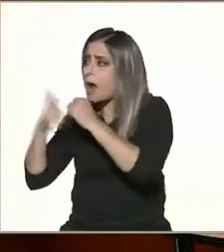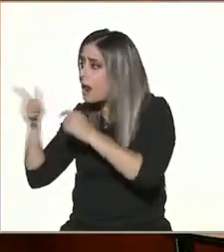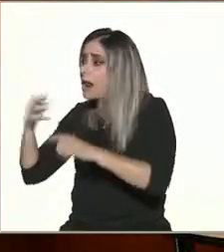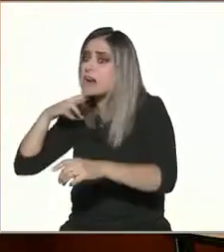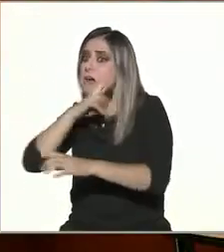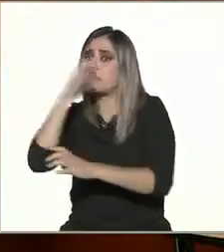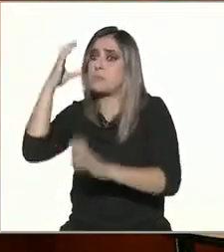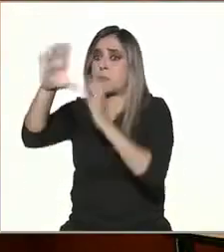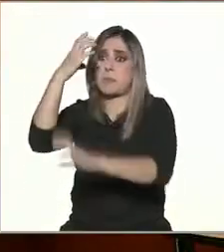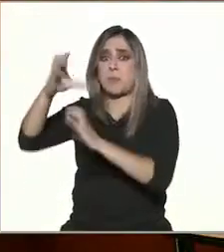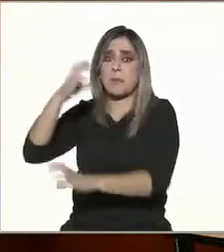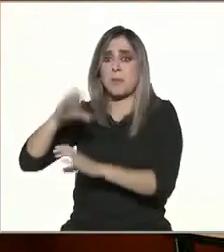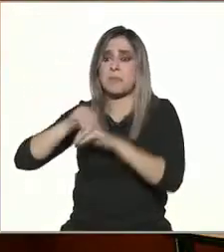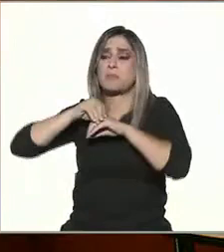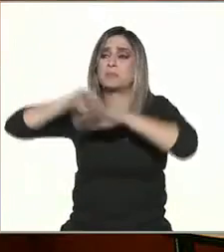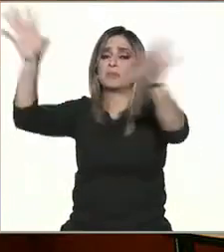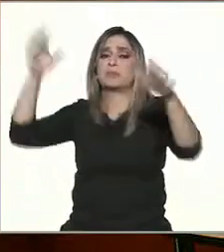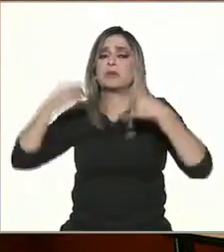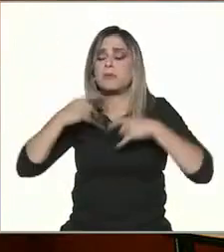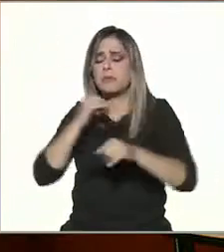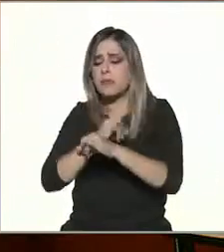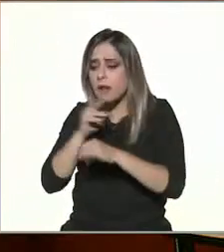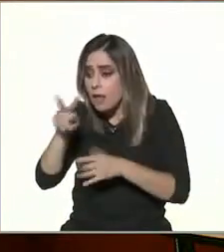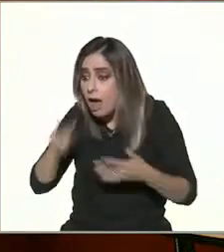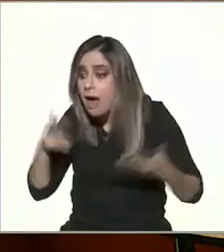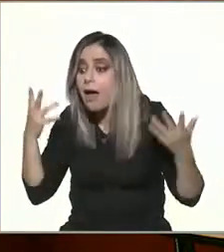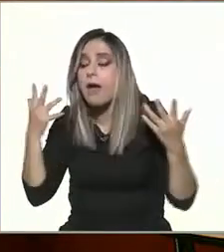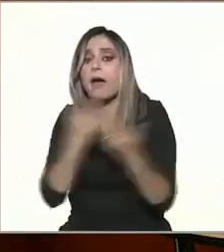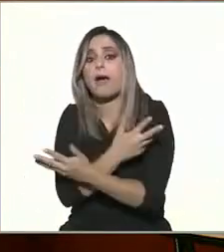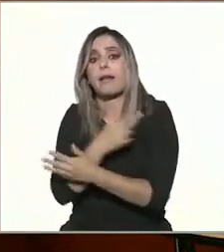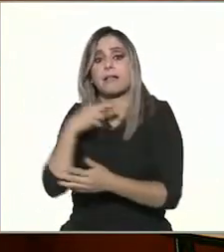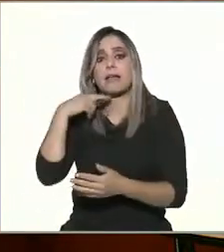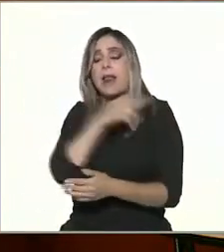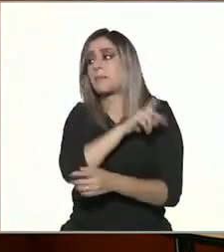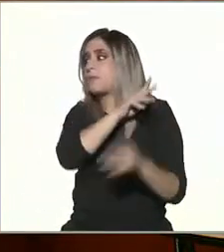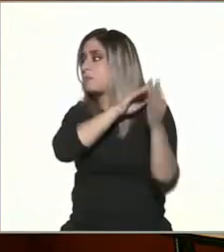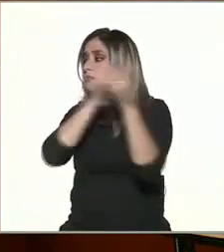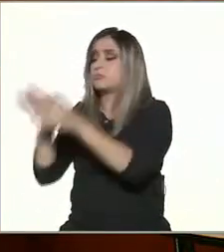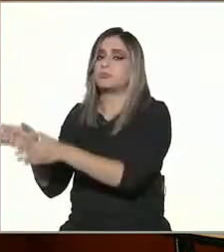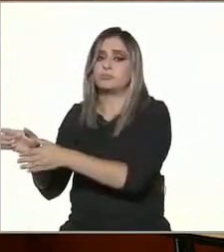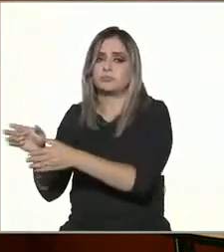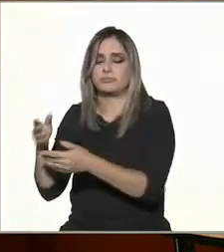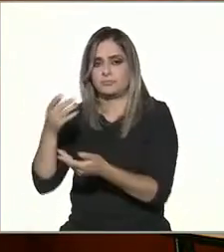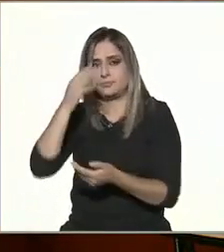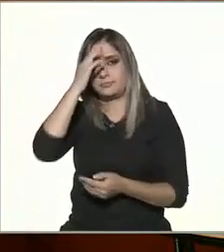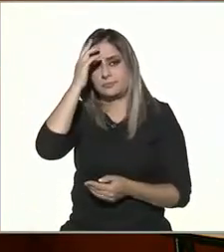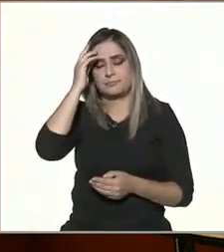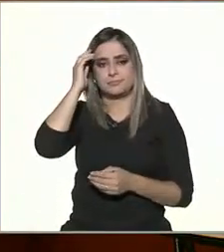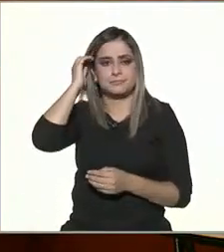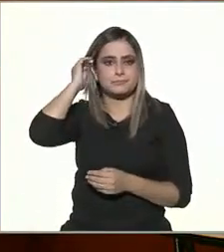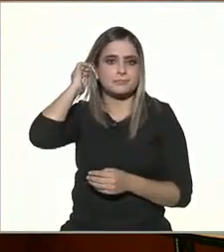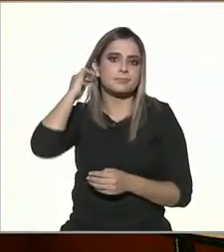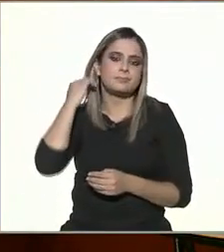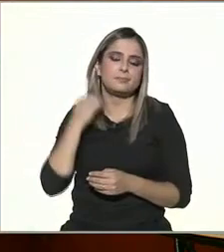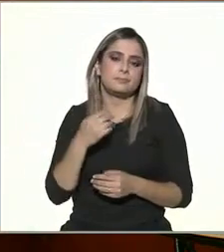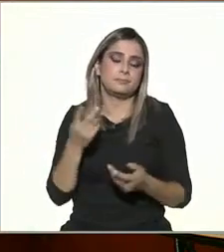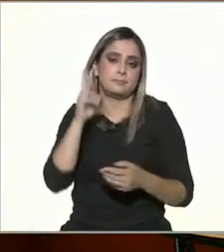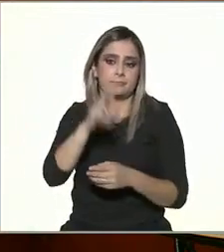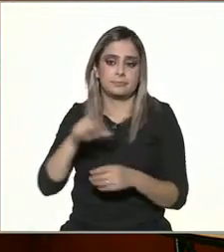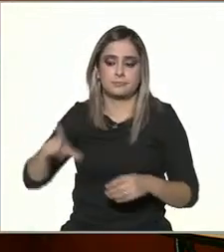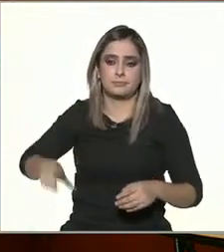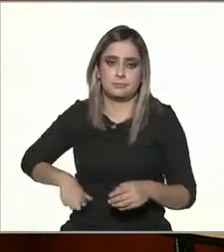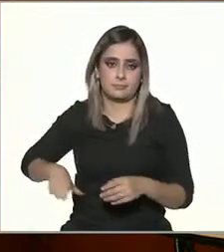gente precisamente del gobierno atendiendo, digamos, ese problema. ¿Qué gobierno en el mundo puede, digamos, hoy en día